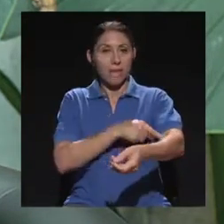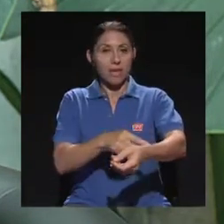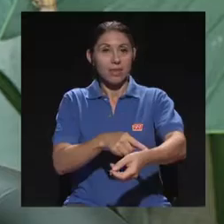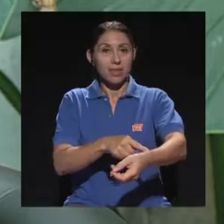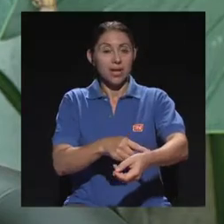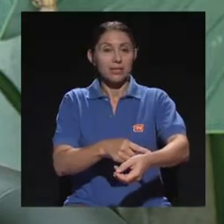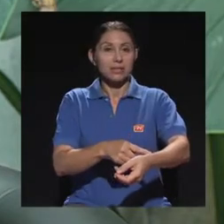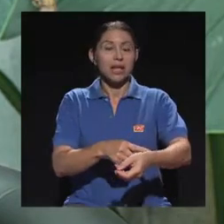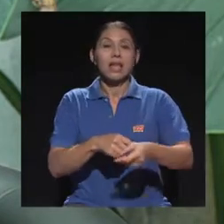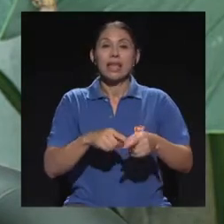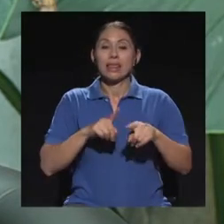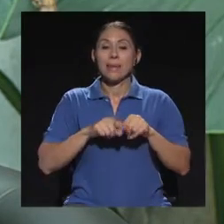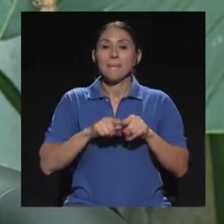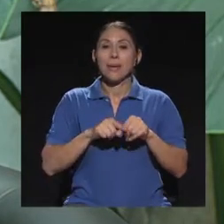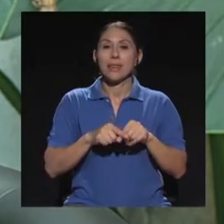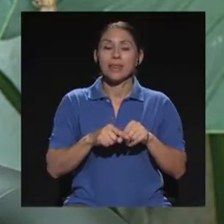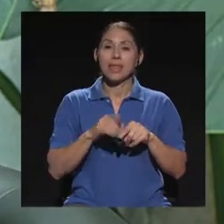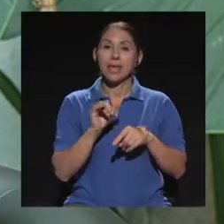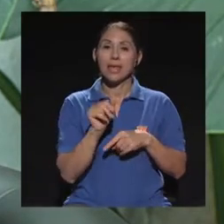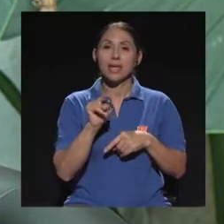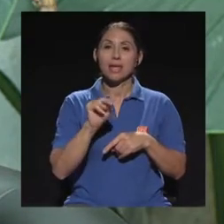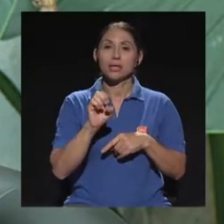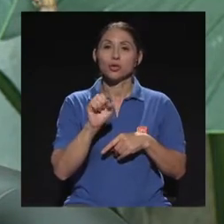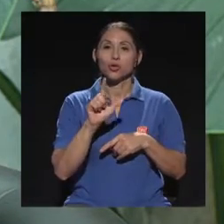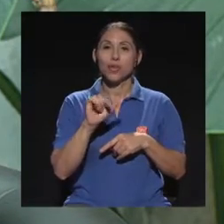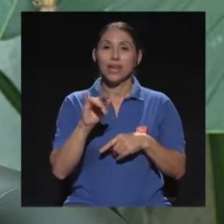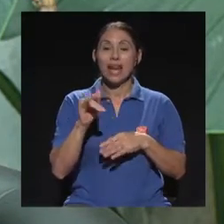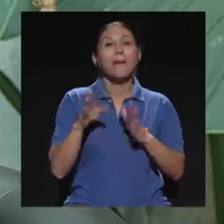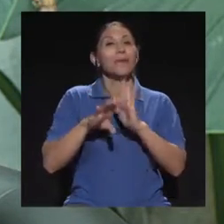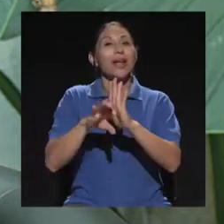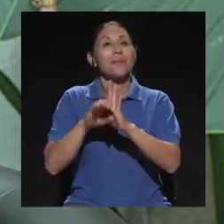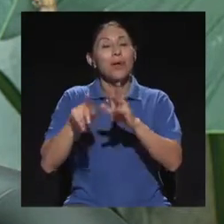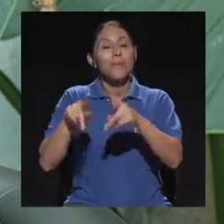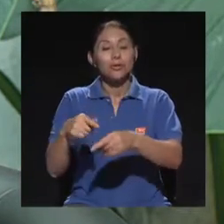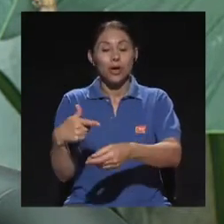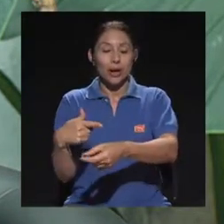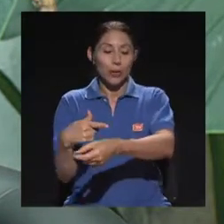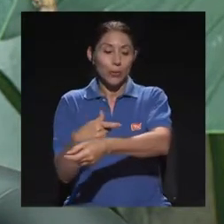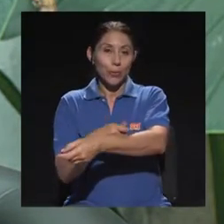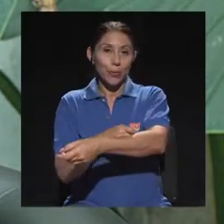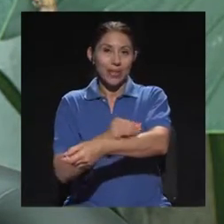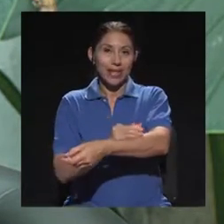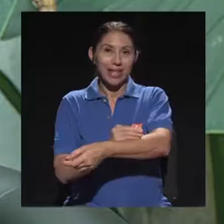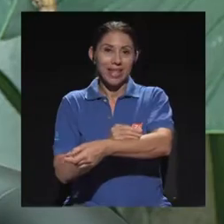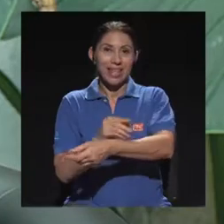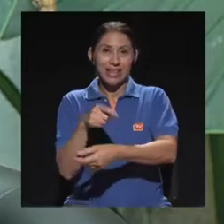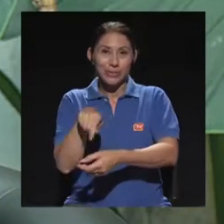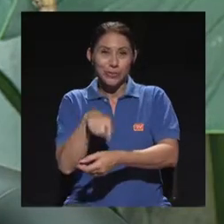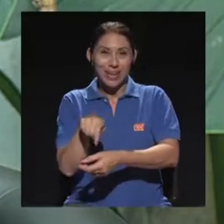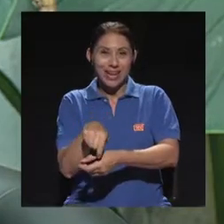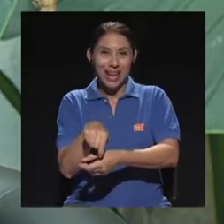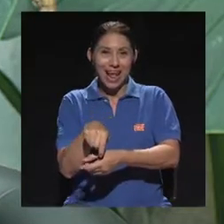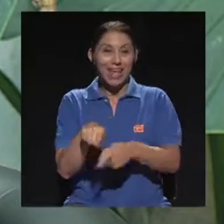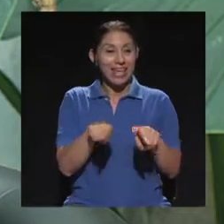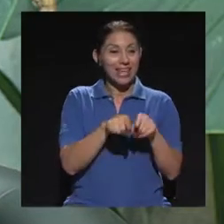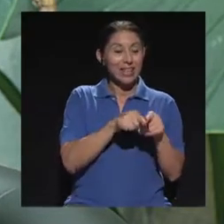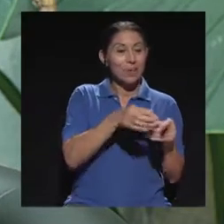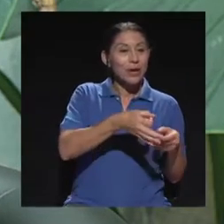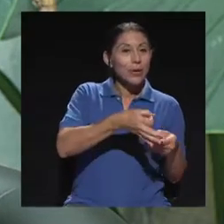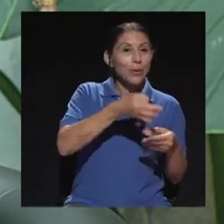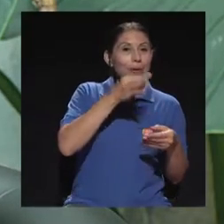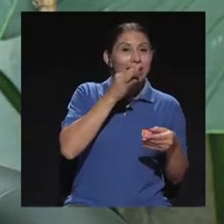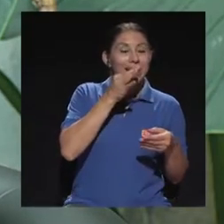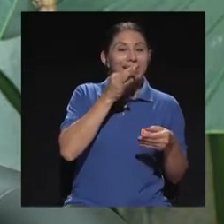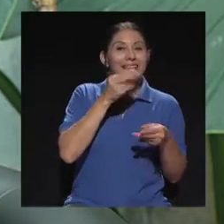insulino dependiente, se inyecta insulina y se tome una tacita de sorosí, que es lo más típico. Y puede ser que